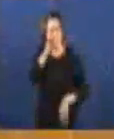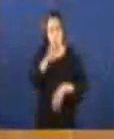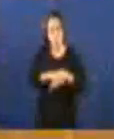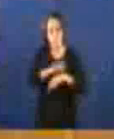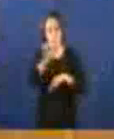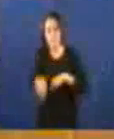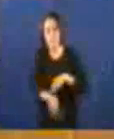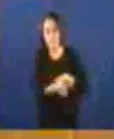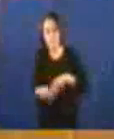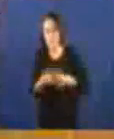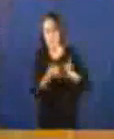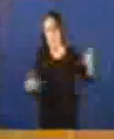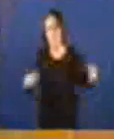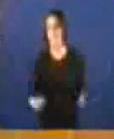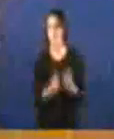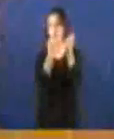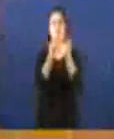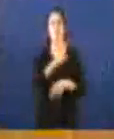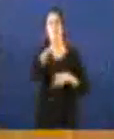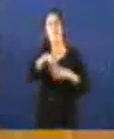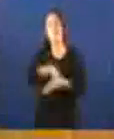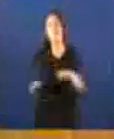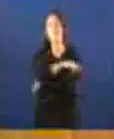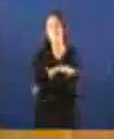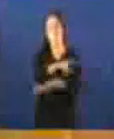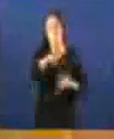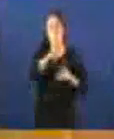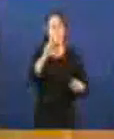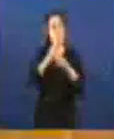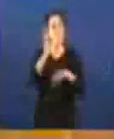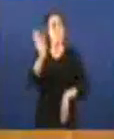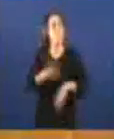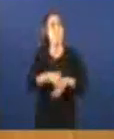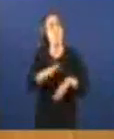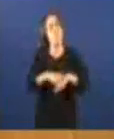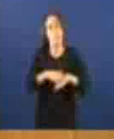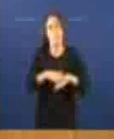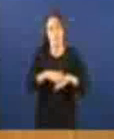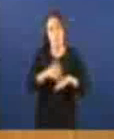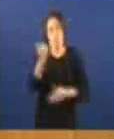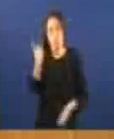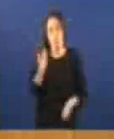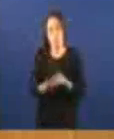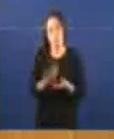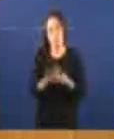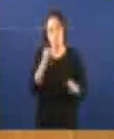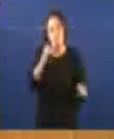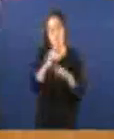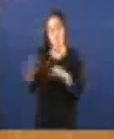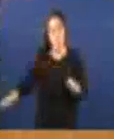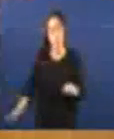unha líña de actuación da Conseguía de Facenda que seixa mínimamente justificálo en función da cidadanía